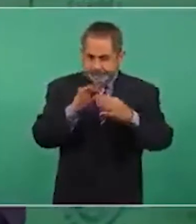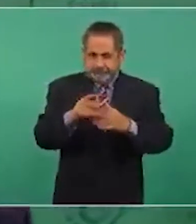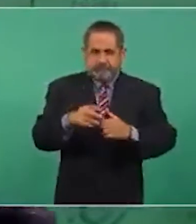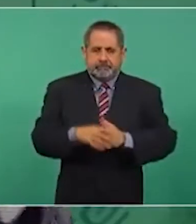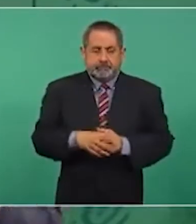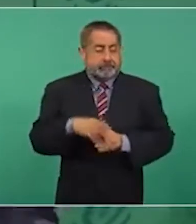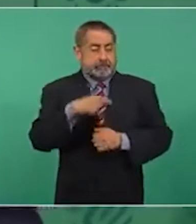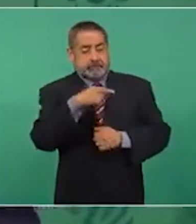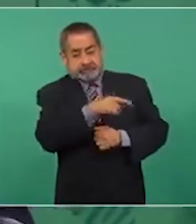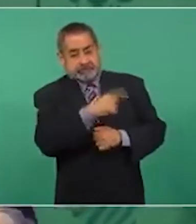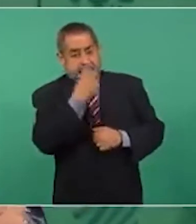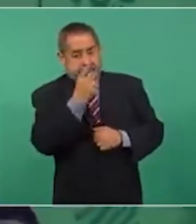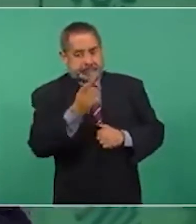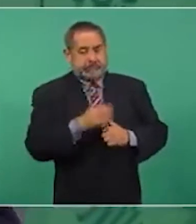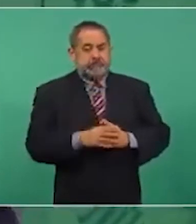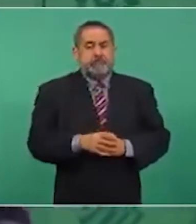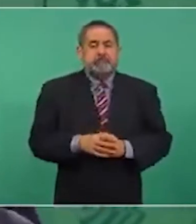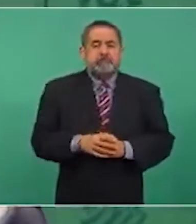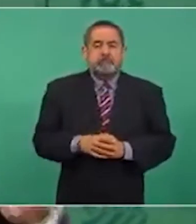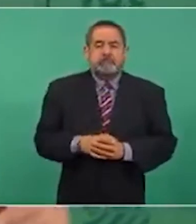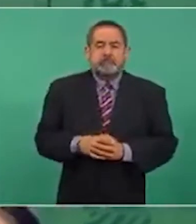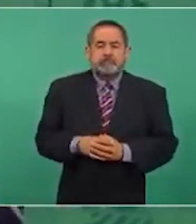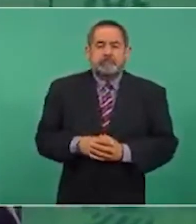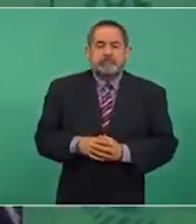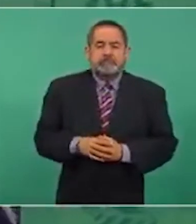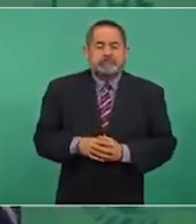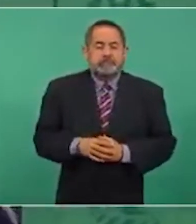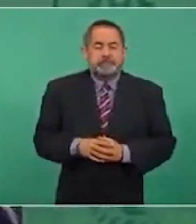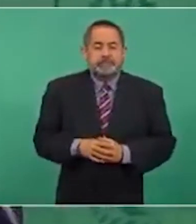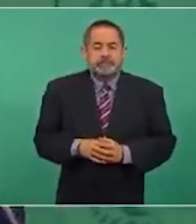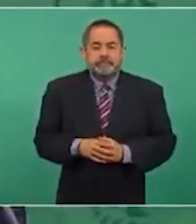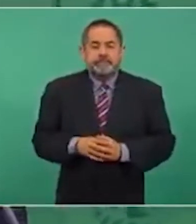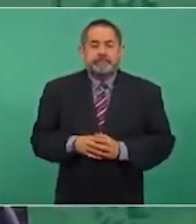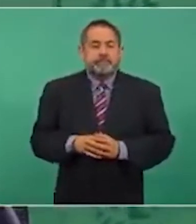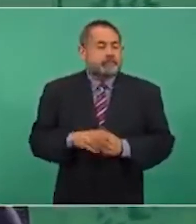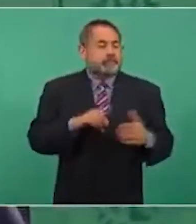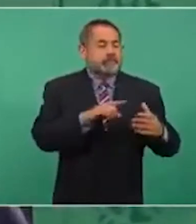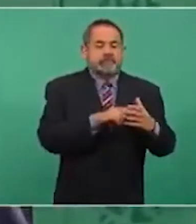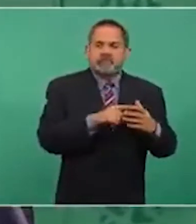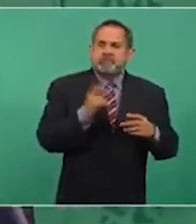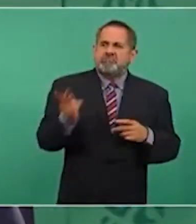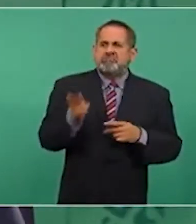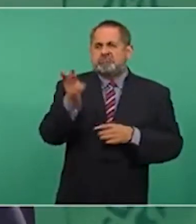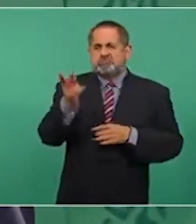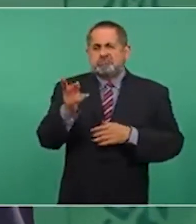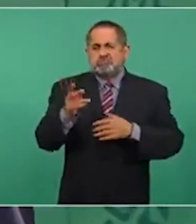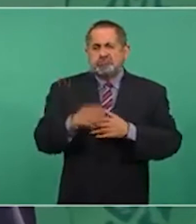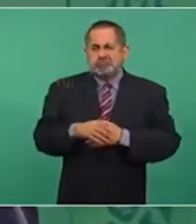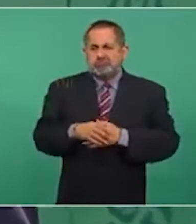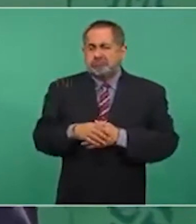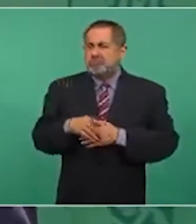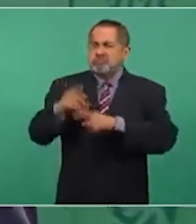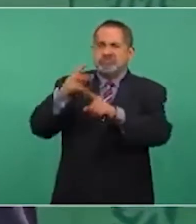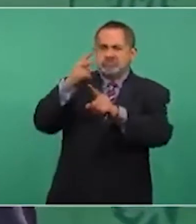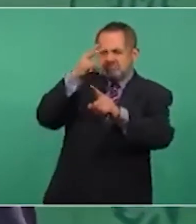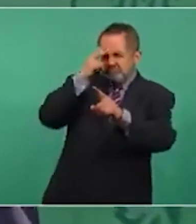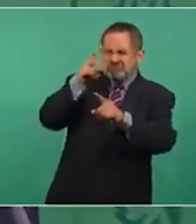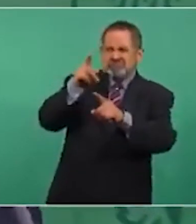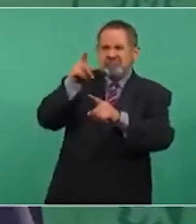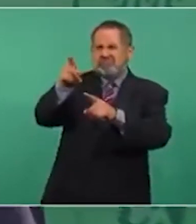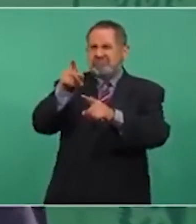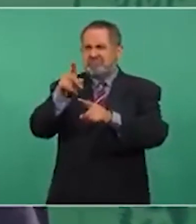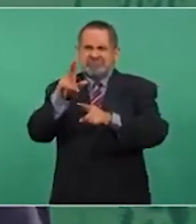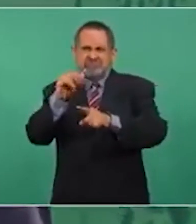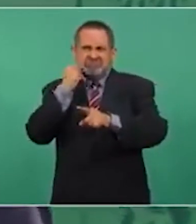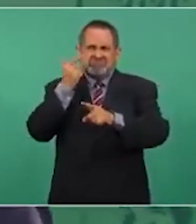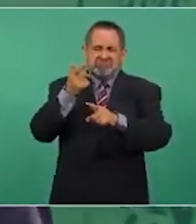dice, está cuestionando el bloqueo al presidente de México, el bloqueo a Cuba,